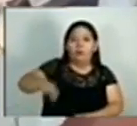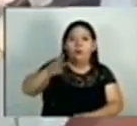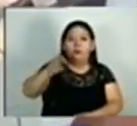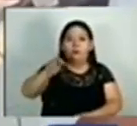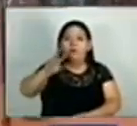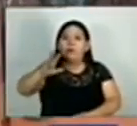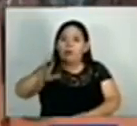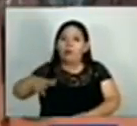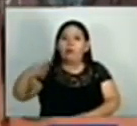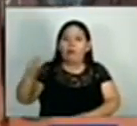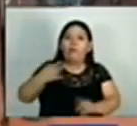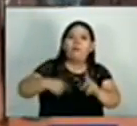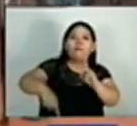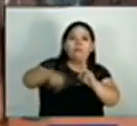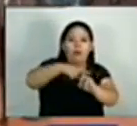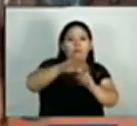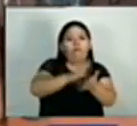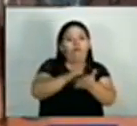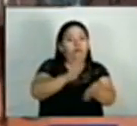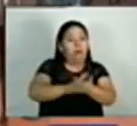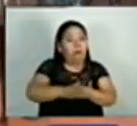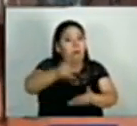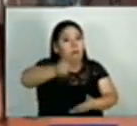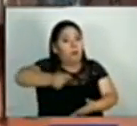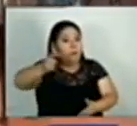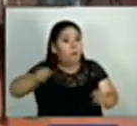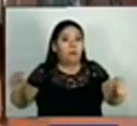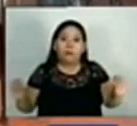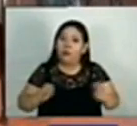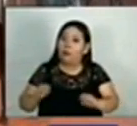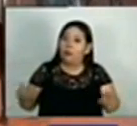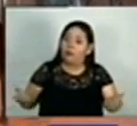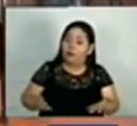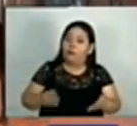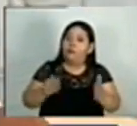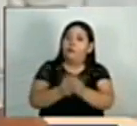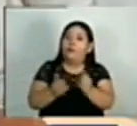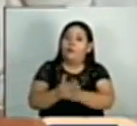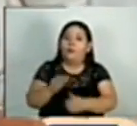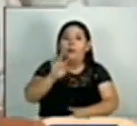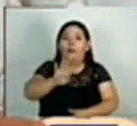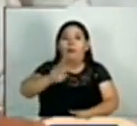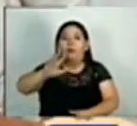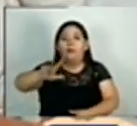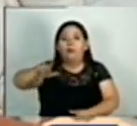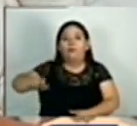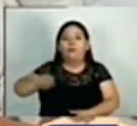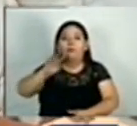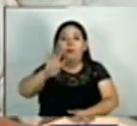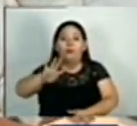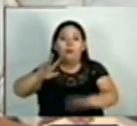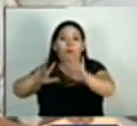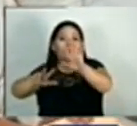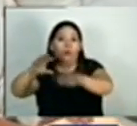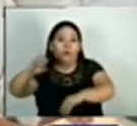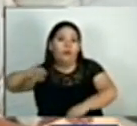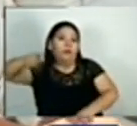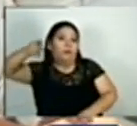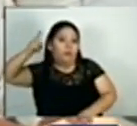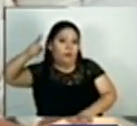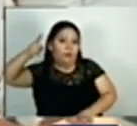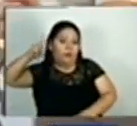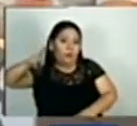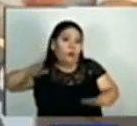correspondía el incremento salarial y no se realizó. Afectando a 43.480 docentes,